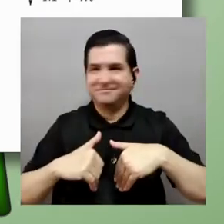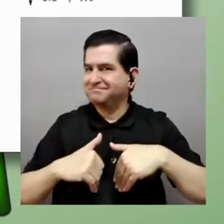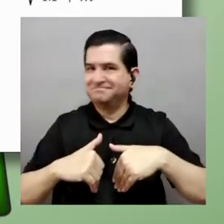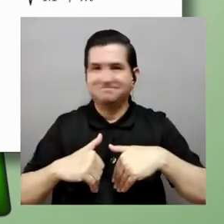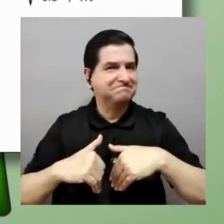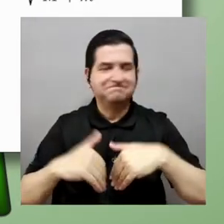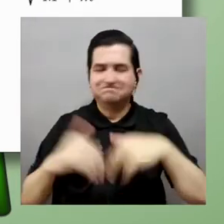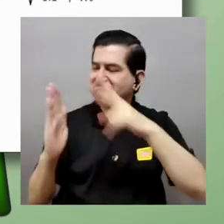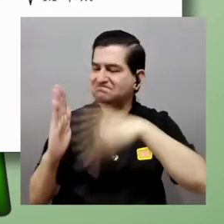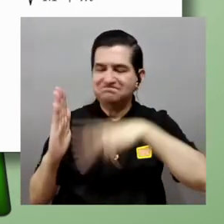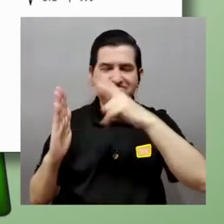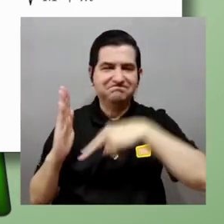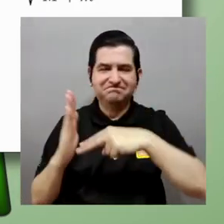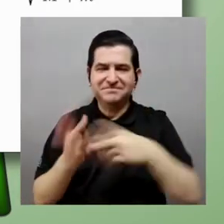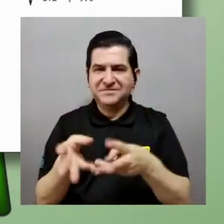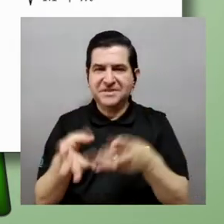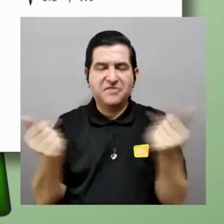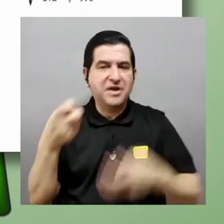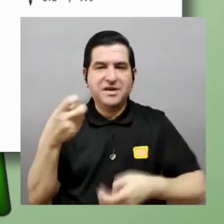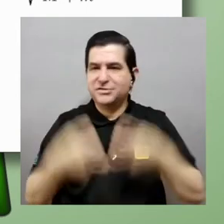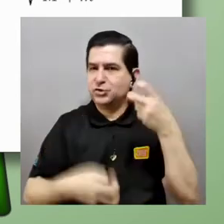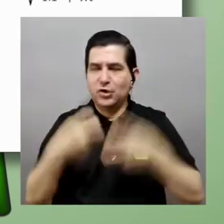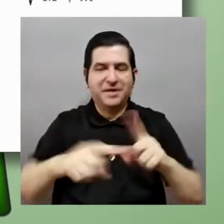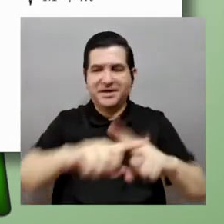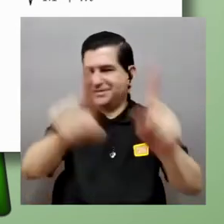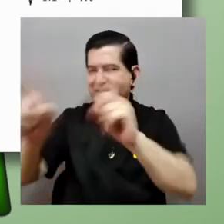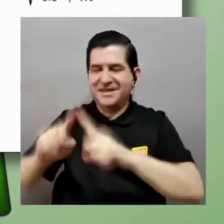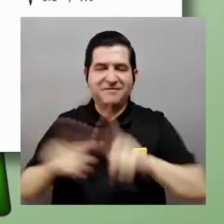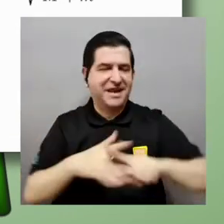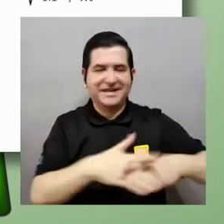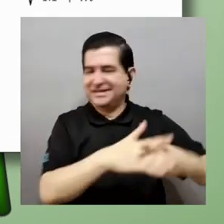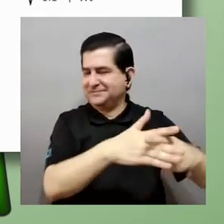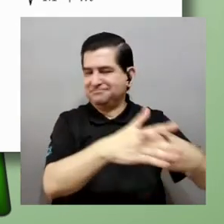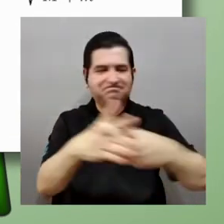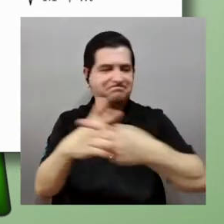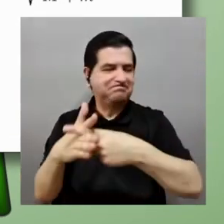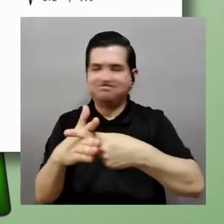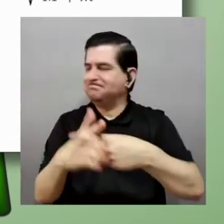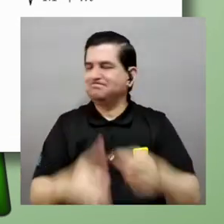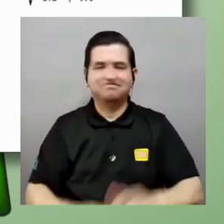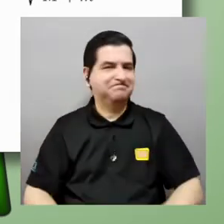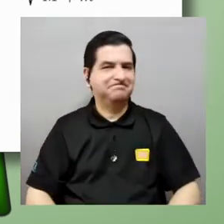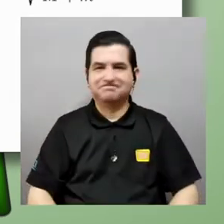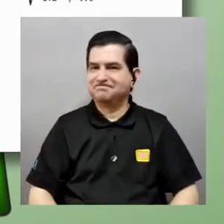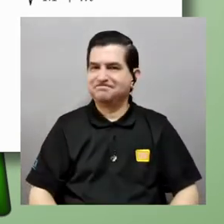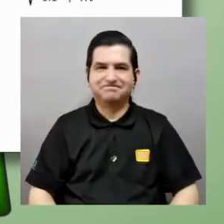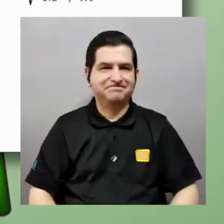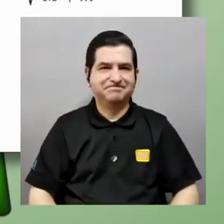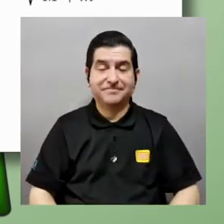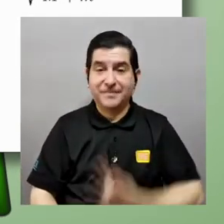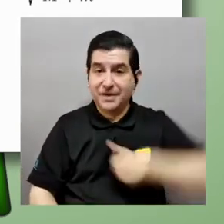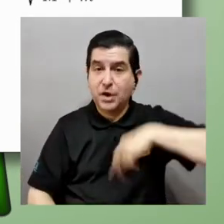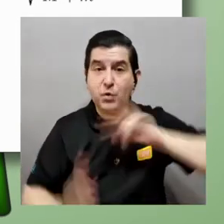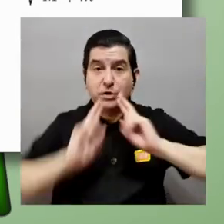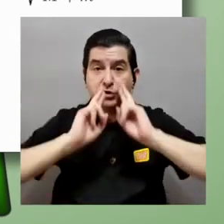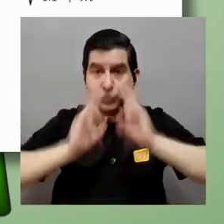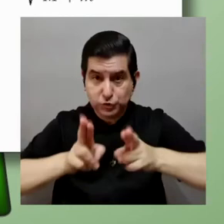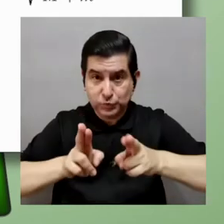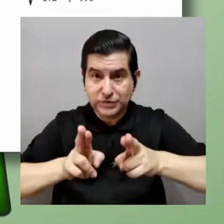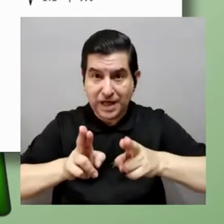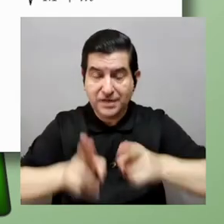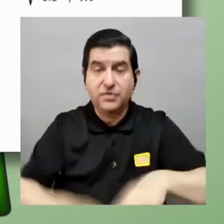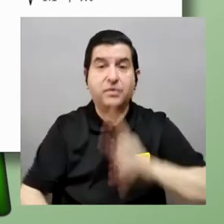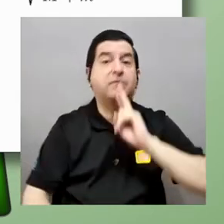existe literatura este de cómo se resuelve este problema en los diferentes mecanismos ¿verdad? nuestro